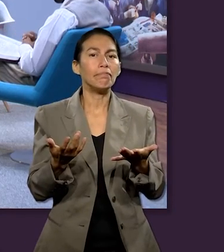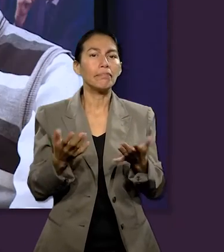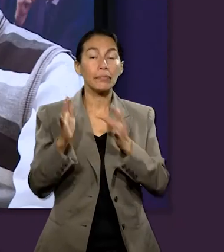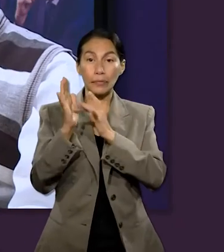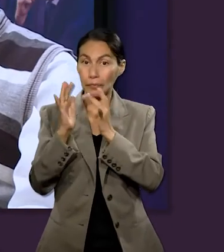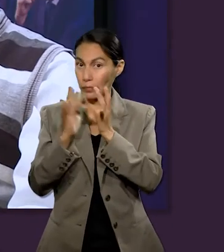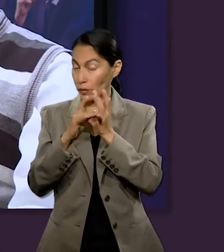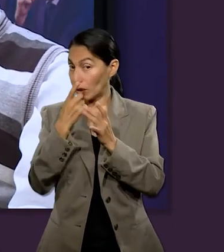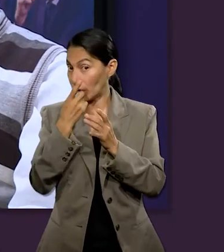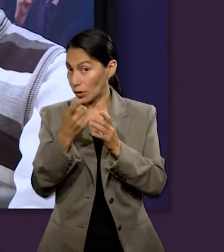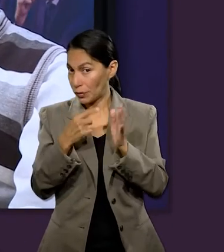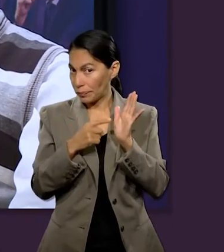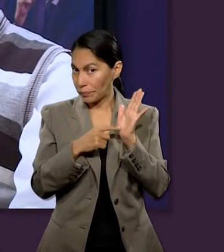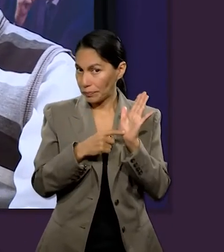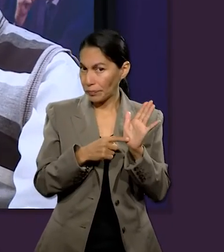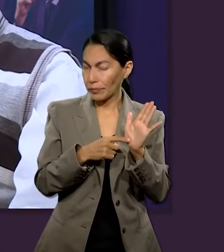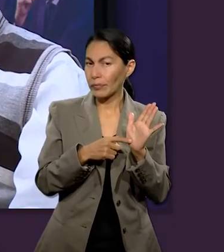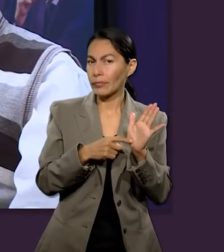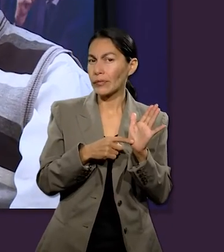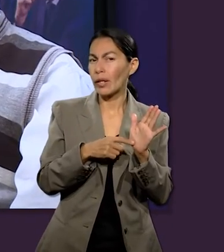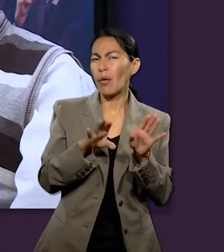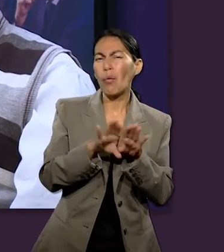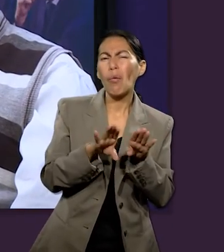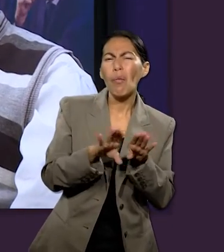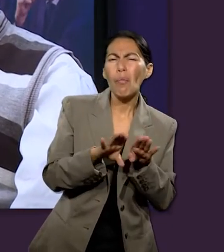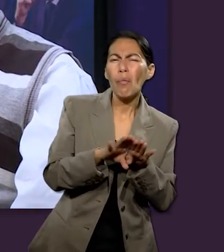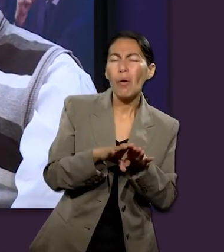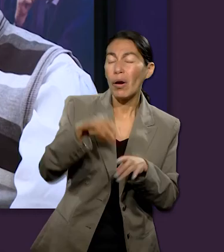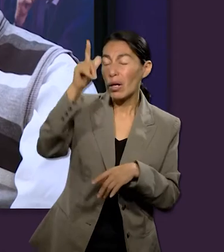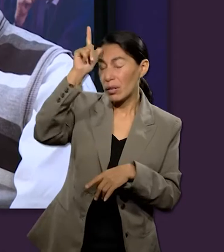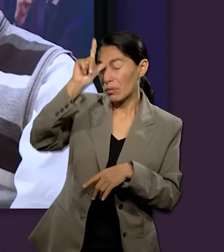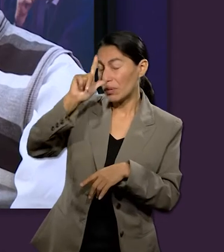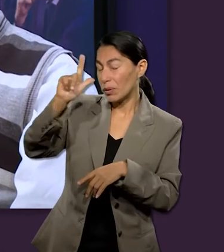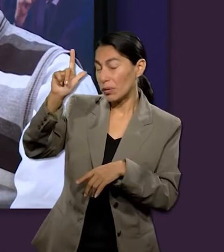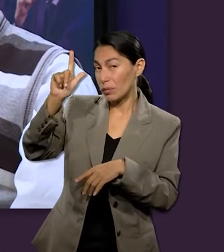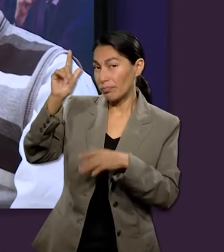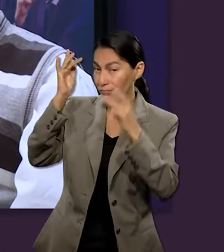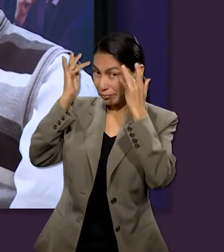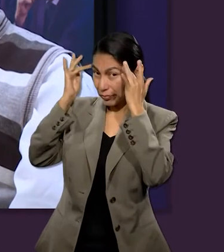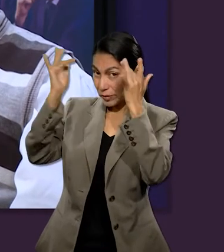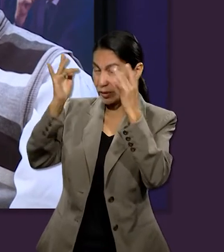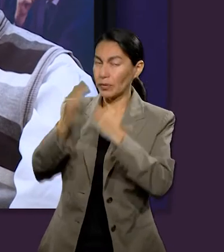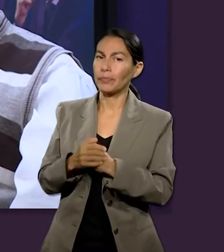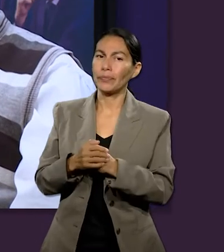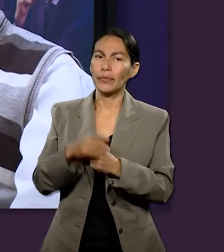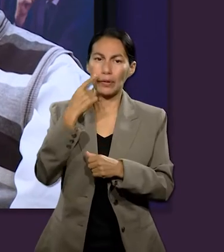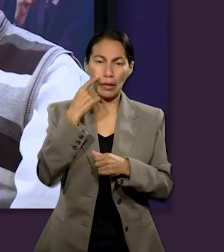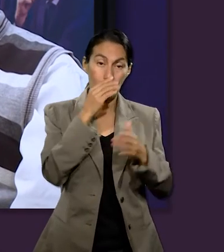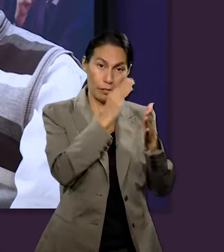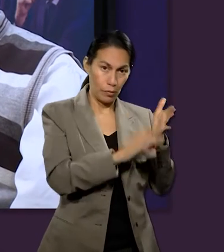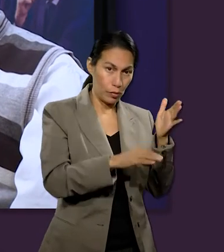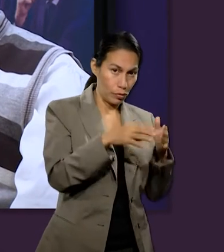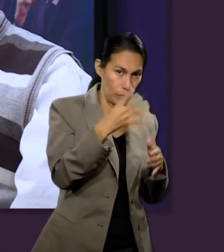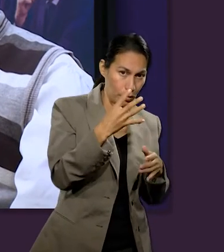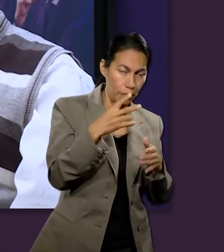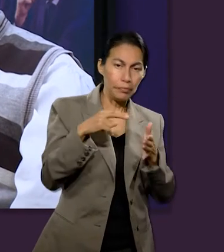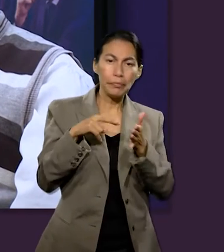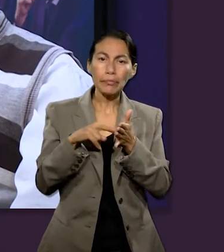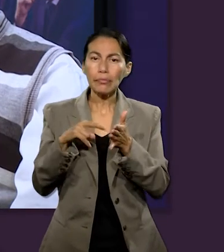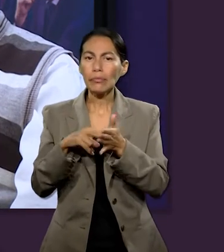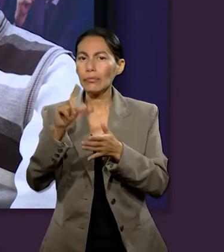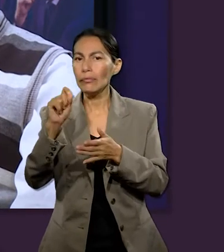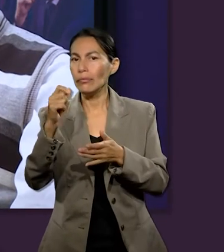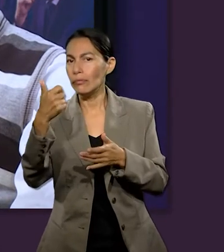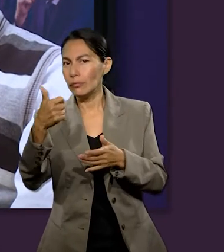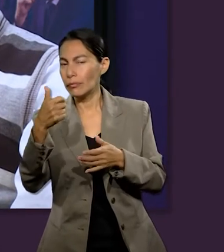futuro, Jesús hace un énfasis muy importante sobre el papel del Espíritu Santo porque en el capítulo